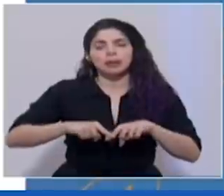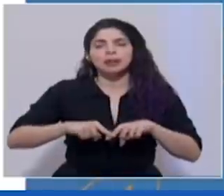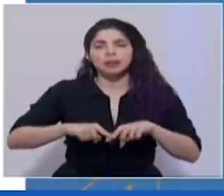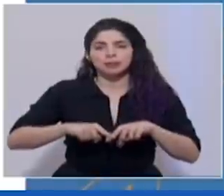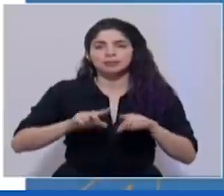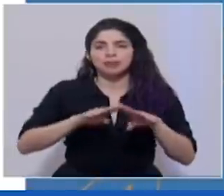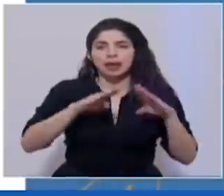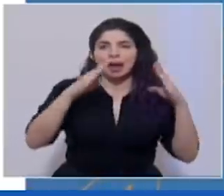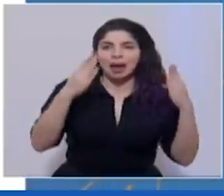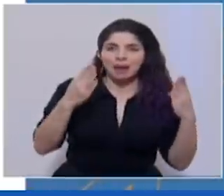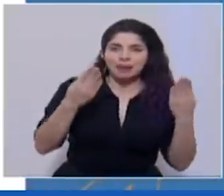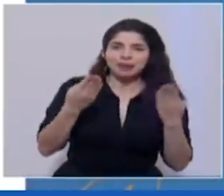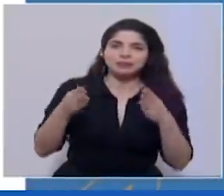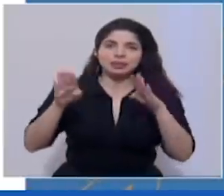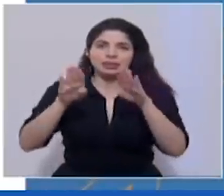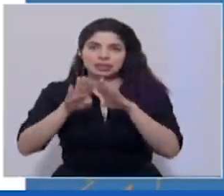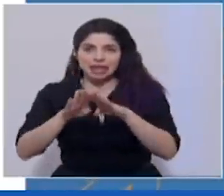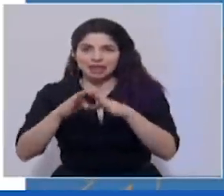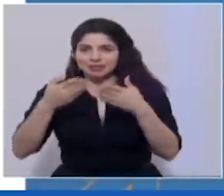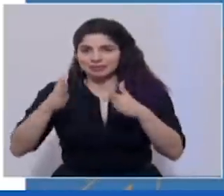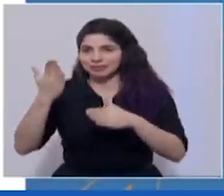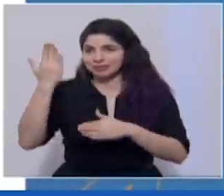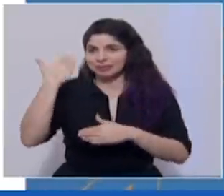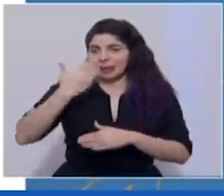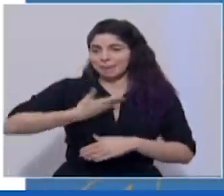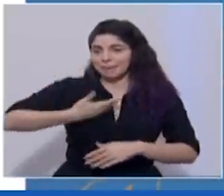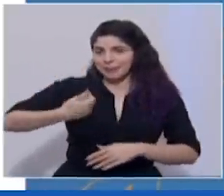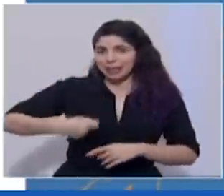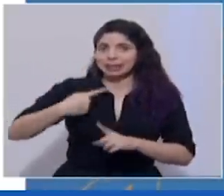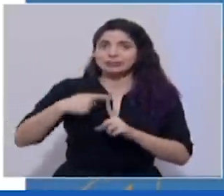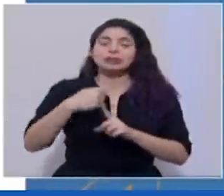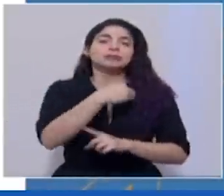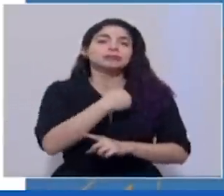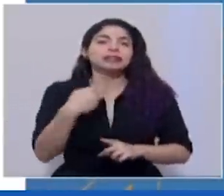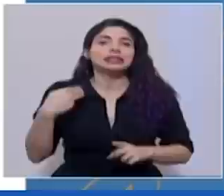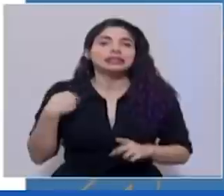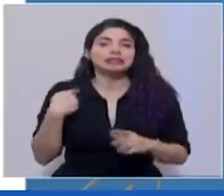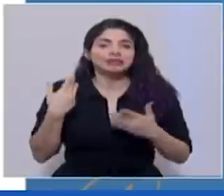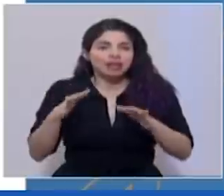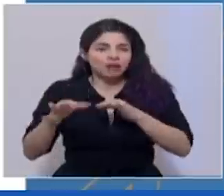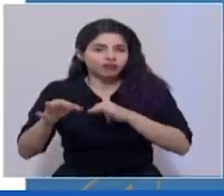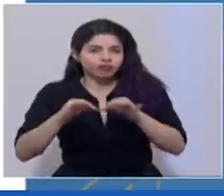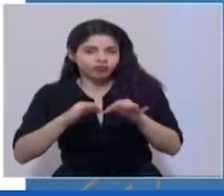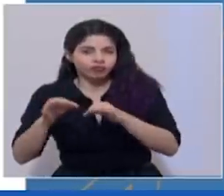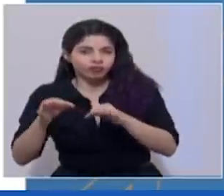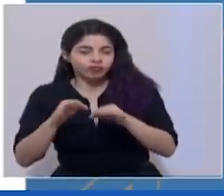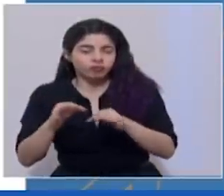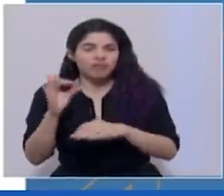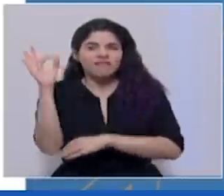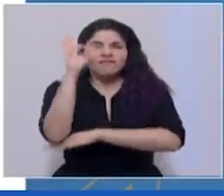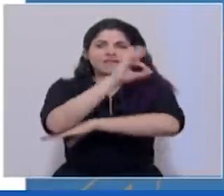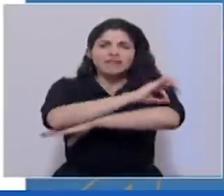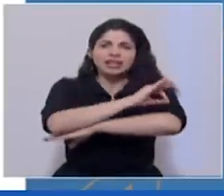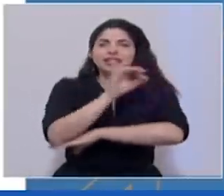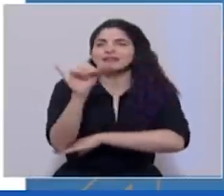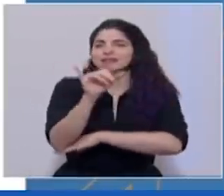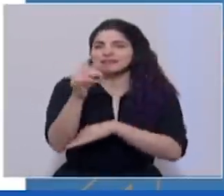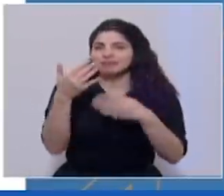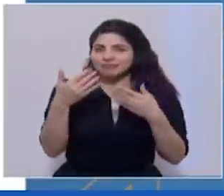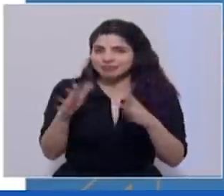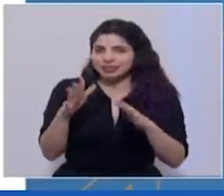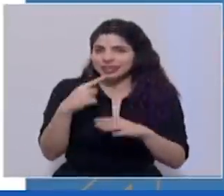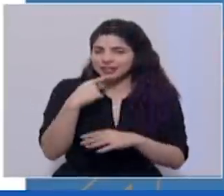apertura y cierre, que ya el señor presidente y el señor ministro describieron en las fechas que también se